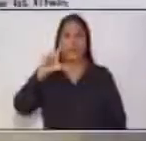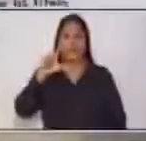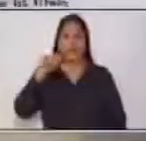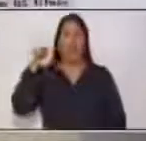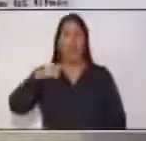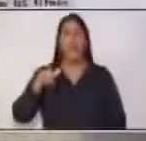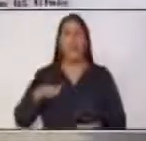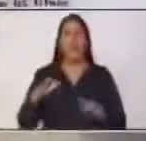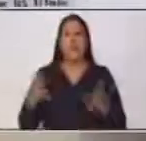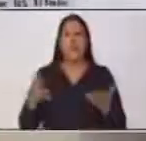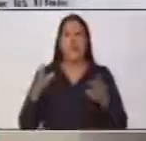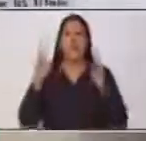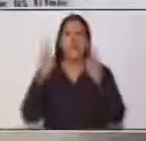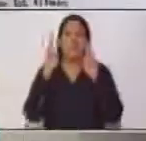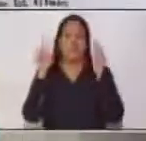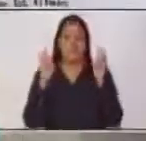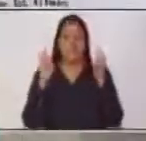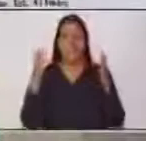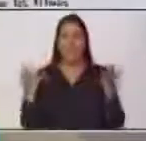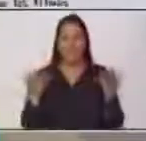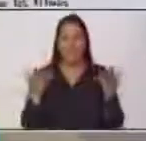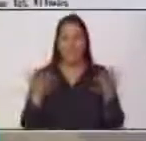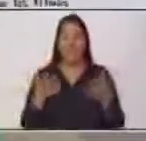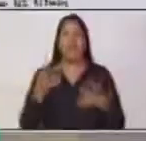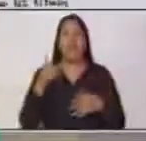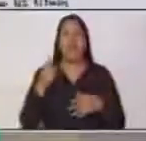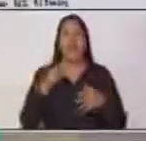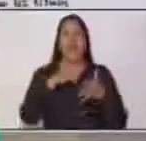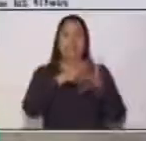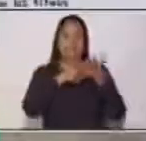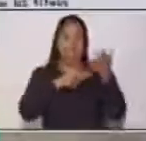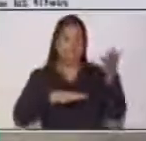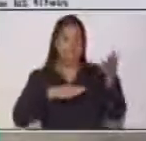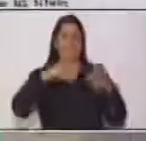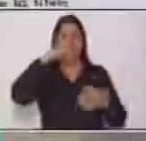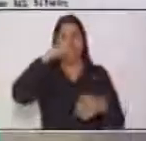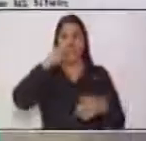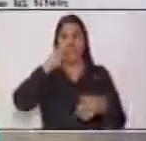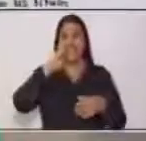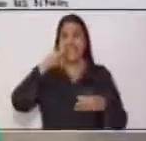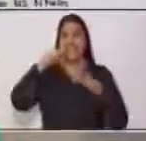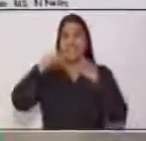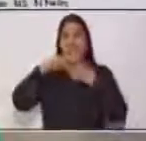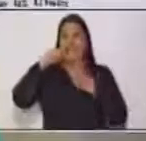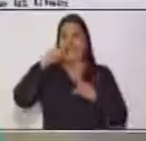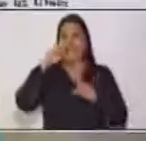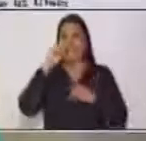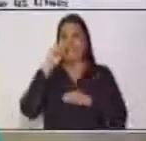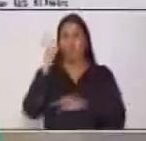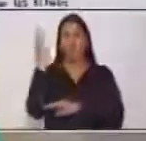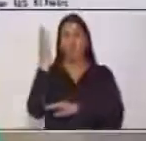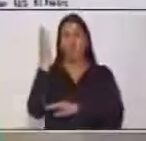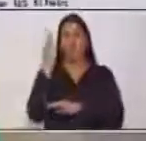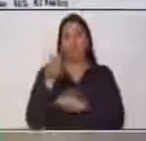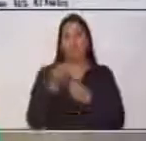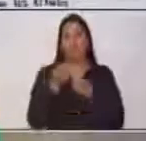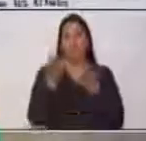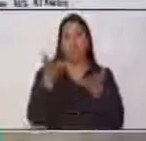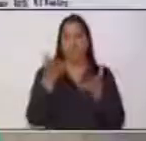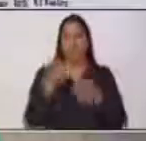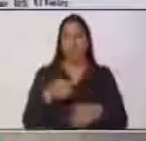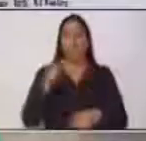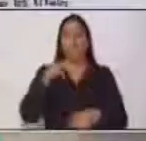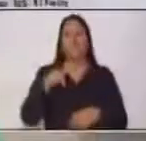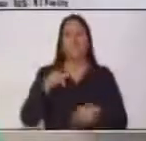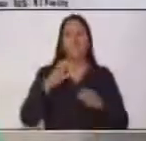oportunidad desarrollaré el tema El Texto Expositivo del área de Comunicación y Lenguaje para el